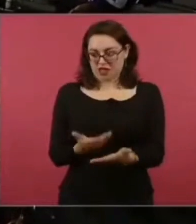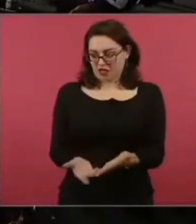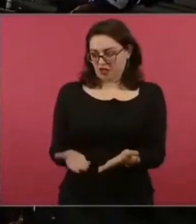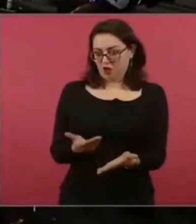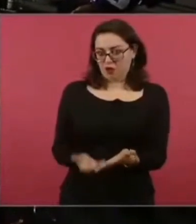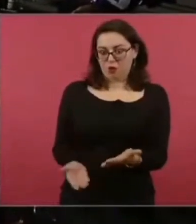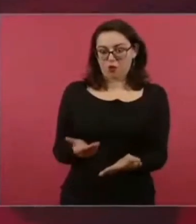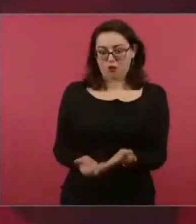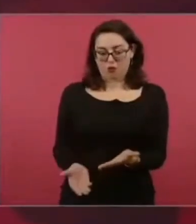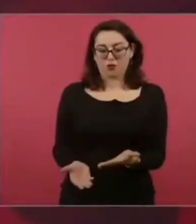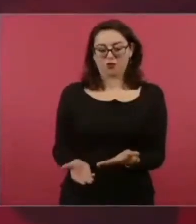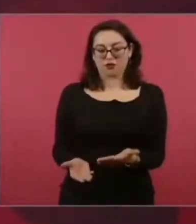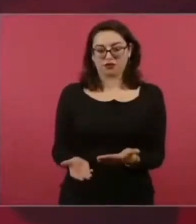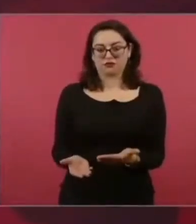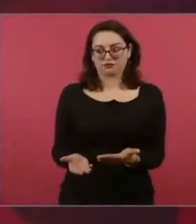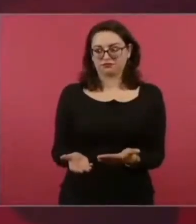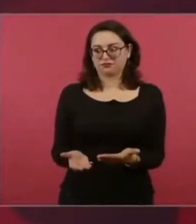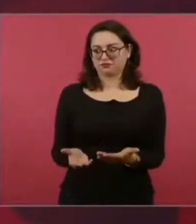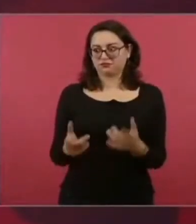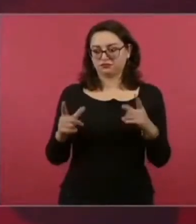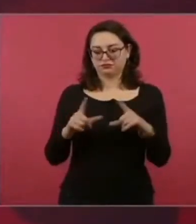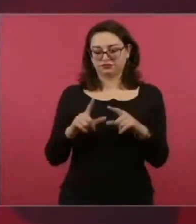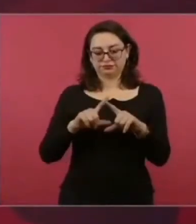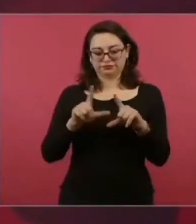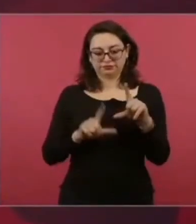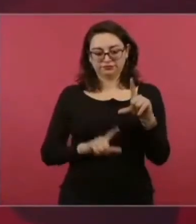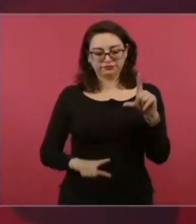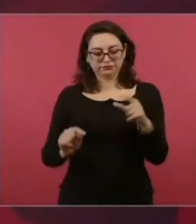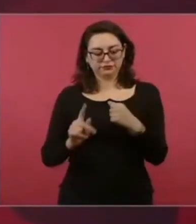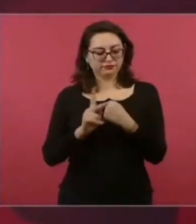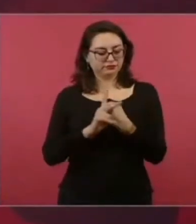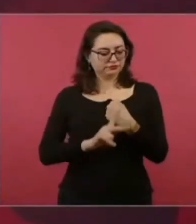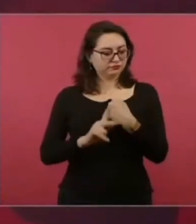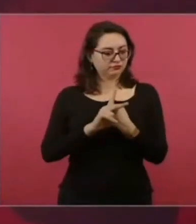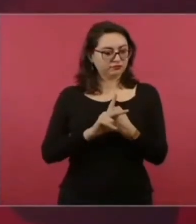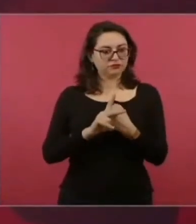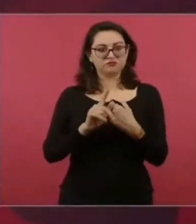comparativas para la inversión,